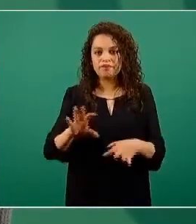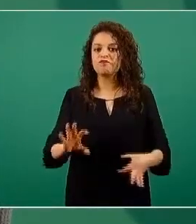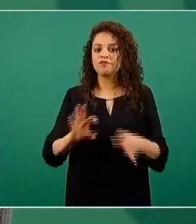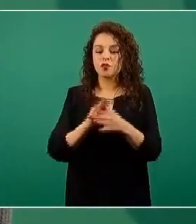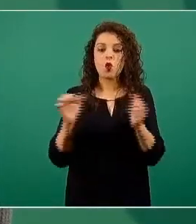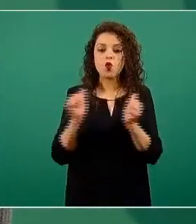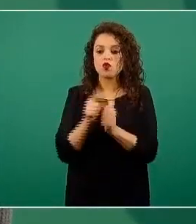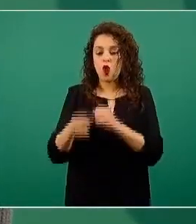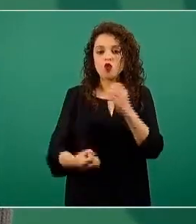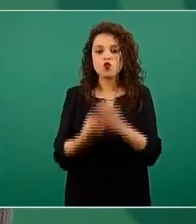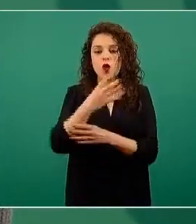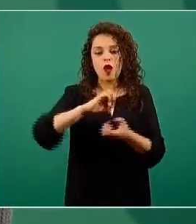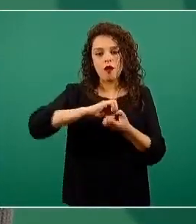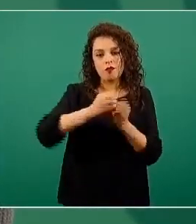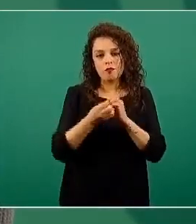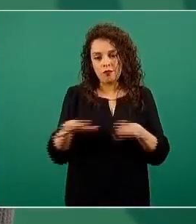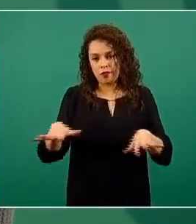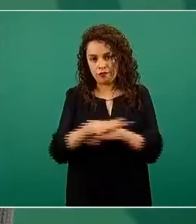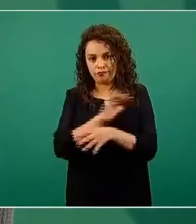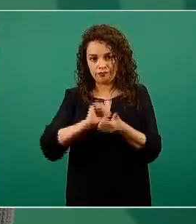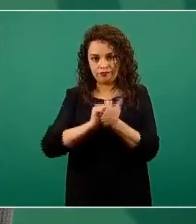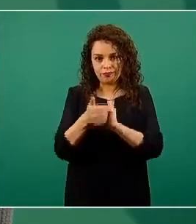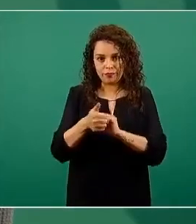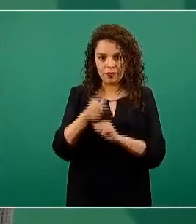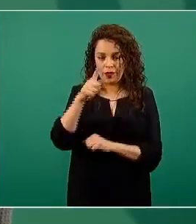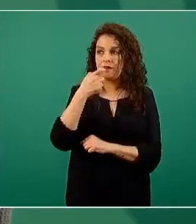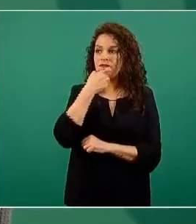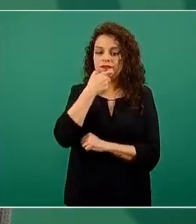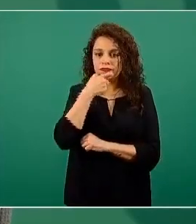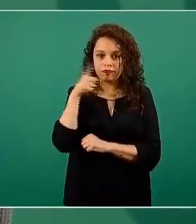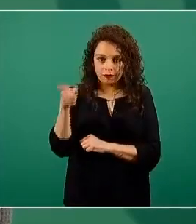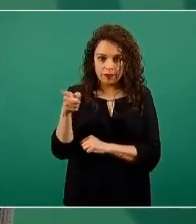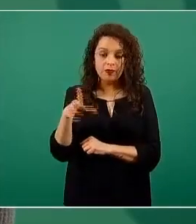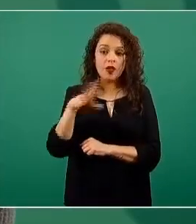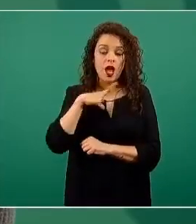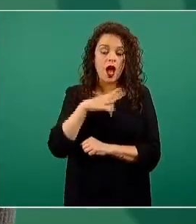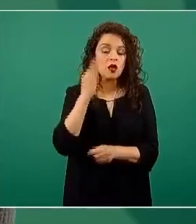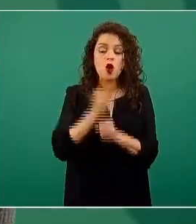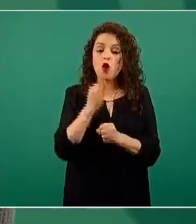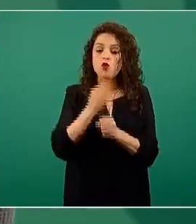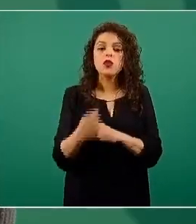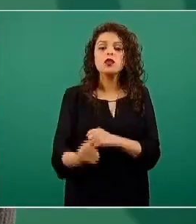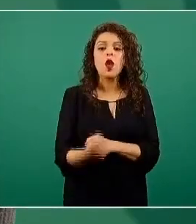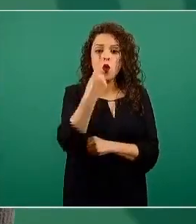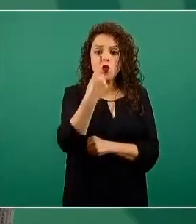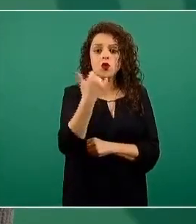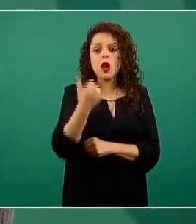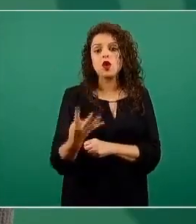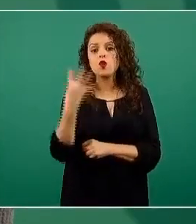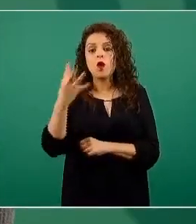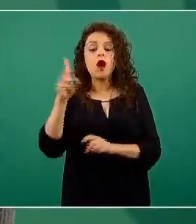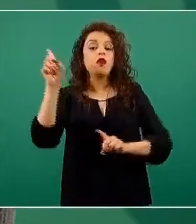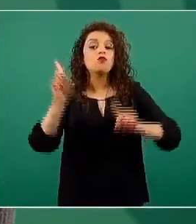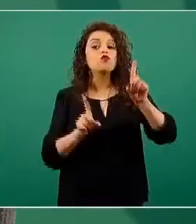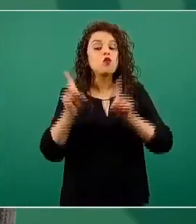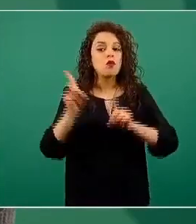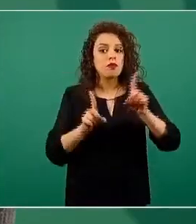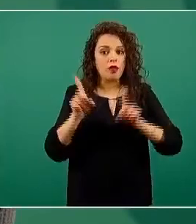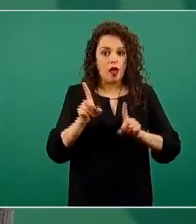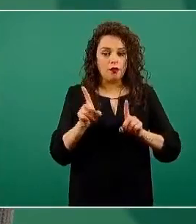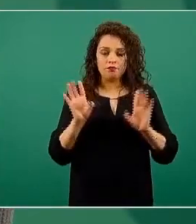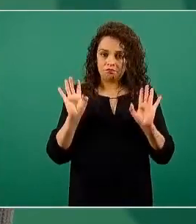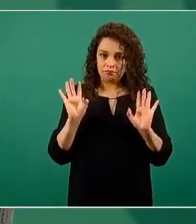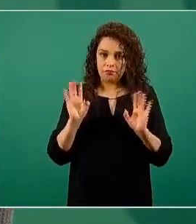confirmados con la nueva variante hasta el momento en México, la variante inglesa en este caso tenemos uno y tenemos cuatro casos sospechosos que